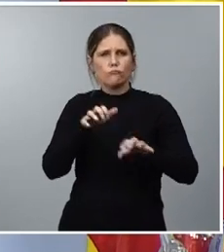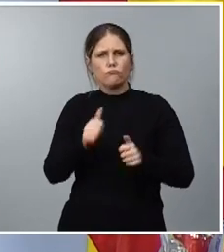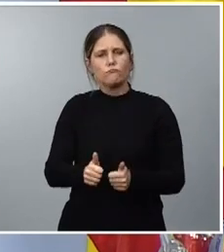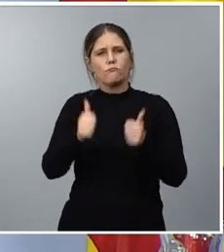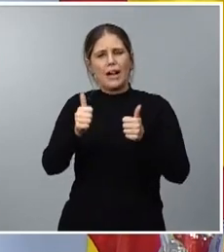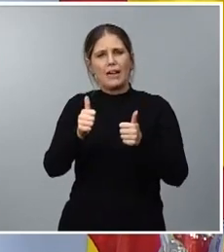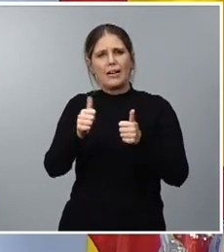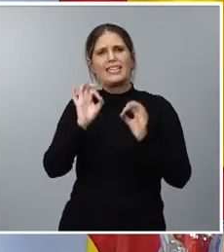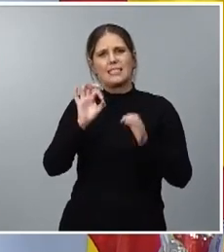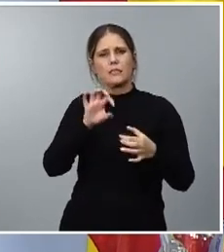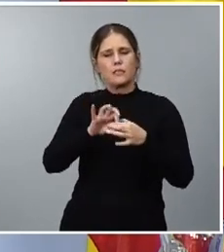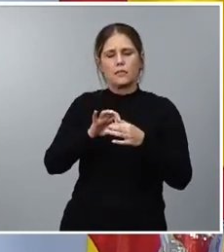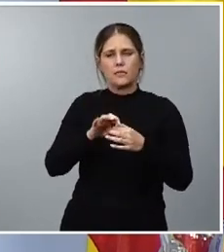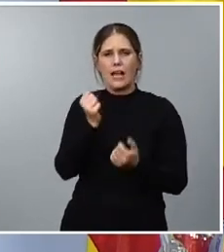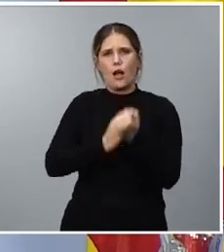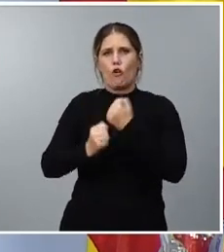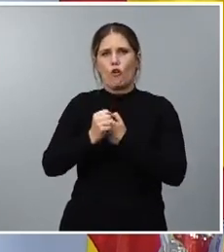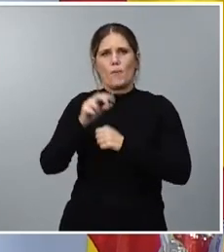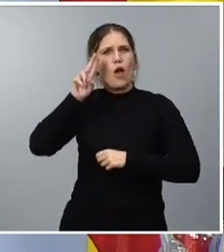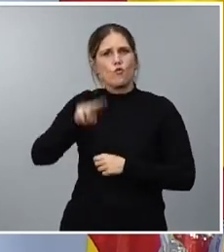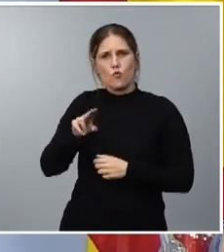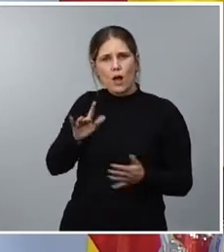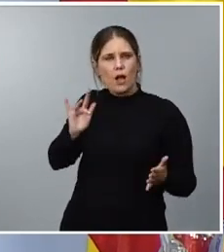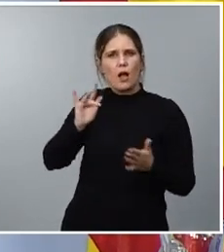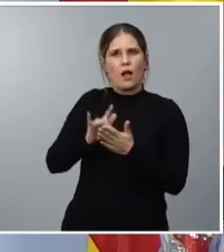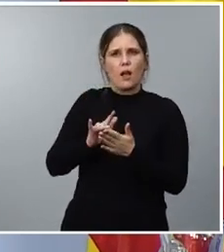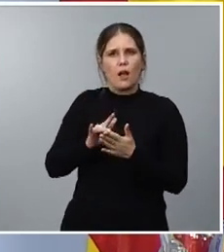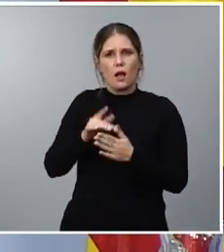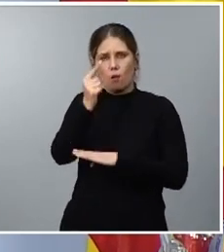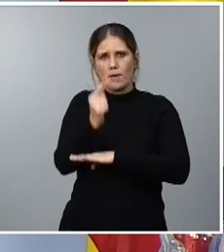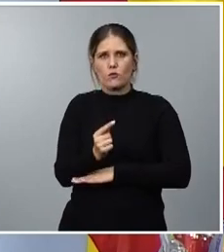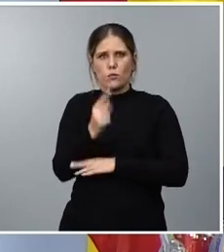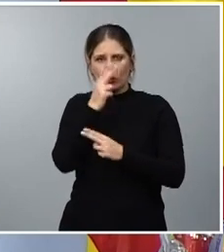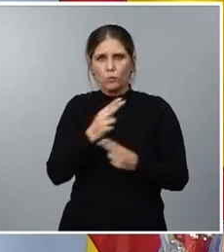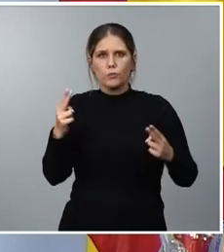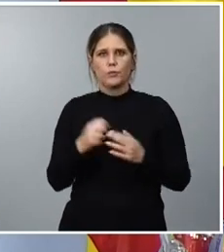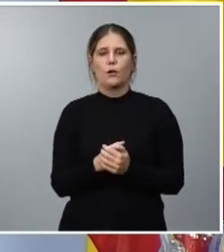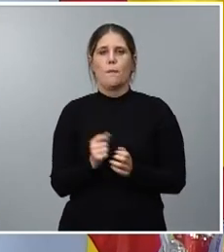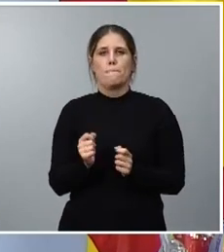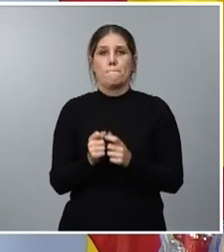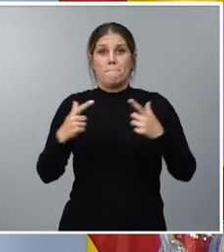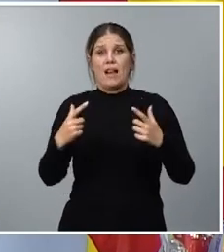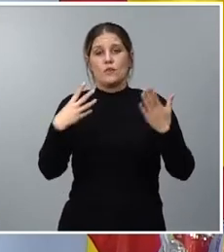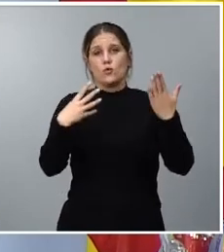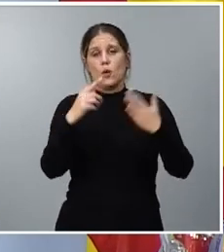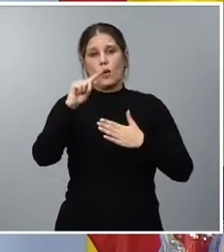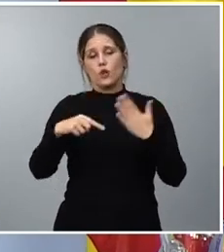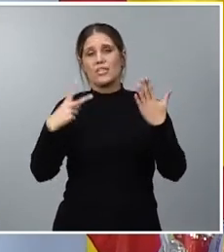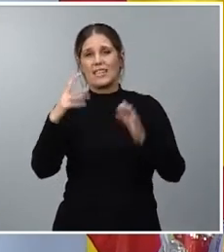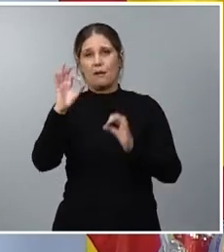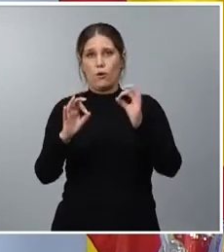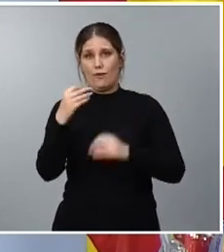de carácter económico que han tenido nunca unas cuentas públicas aumentando un 9,7% estas